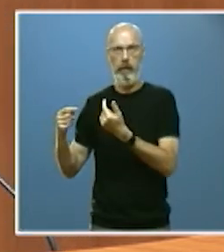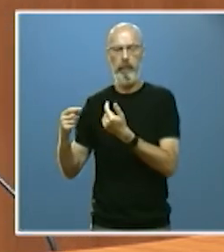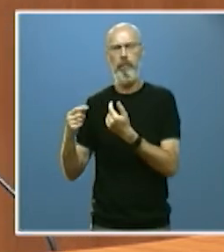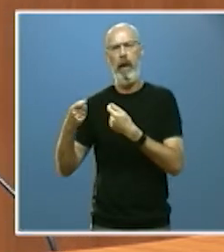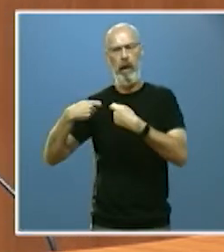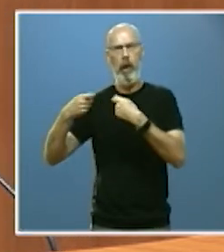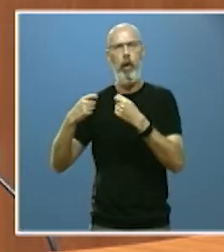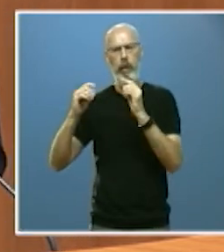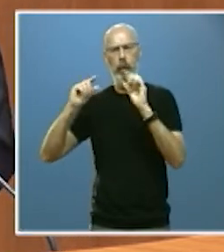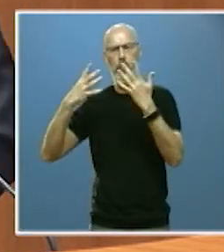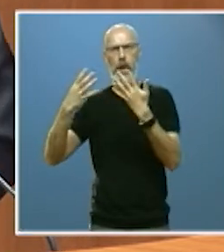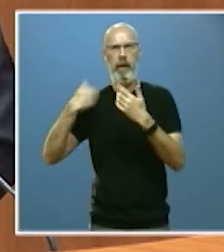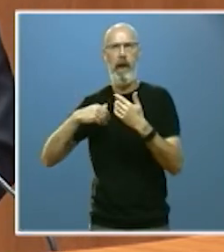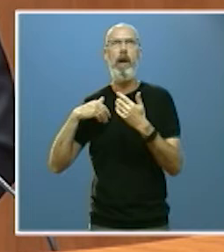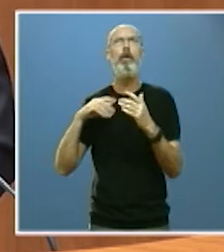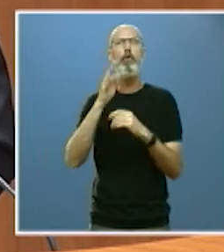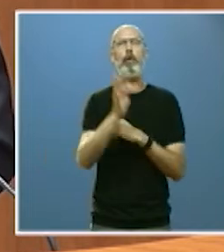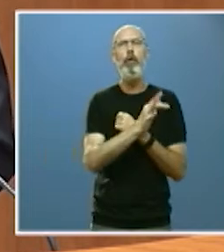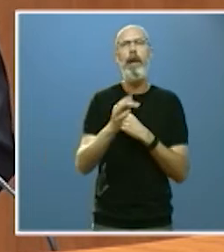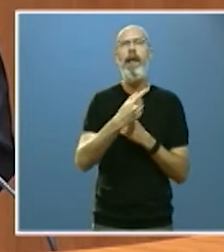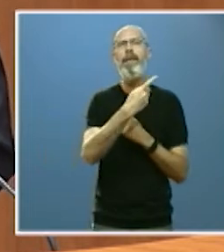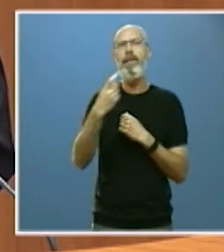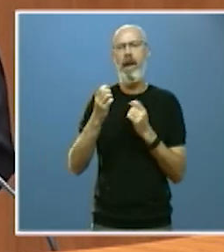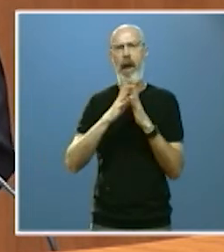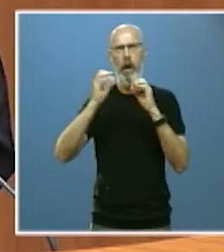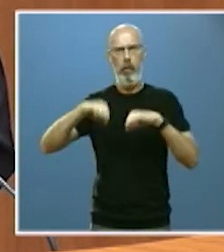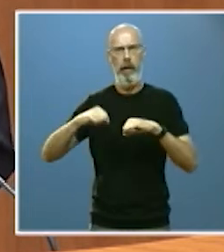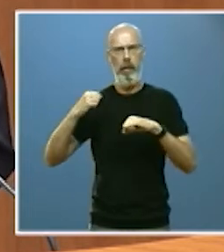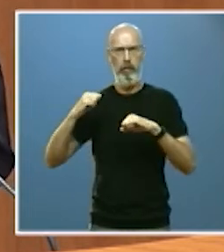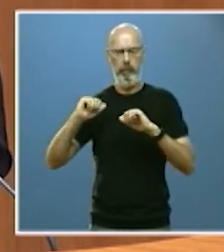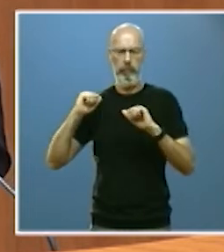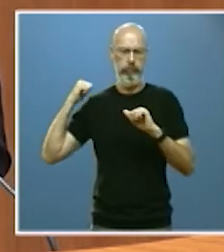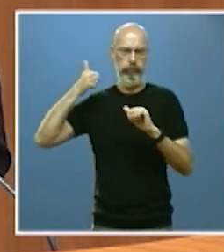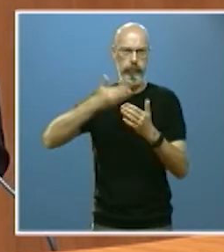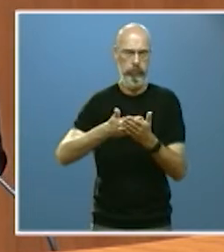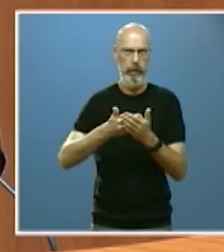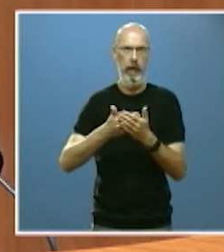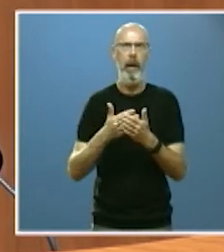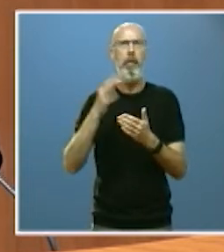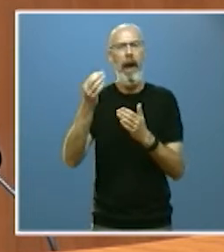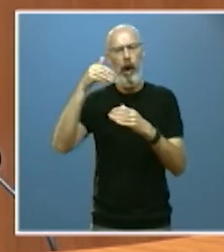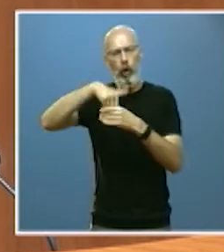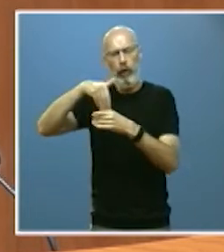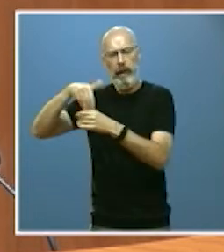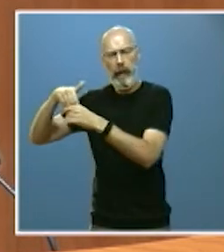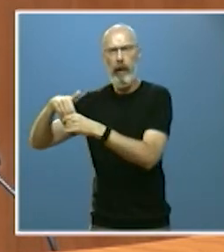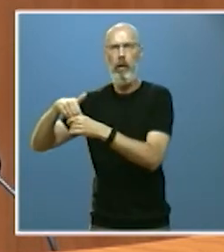estos, que ya son casi cien desde el inicio del proceso, como por la importancia de su contenido.